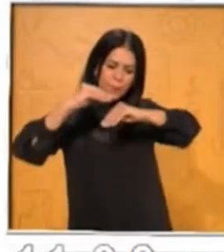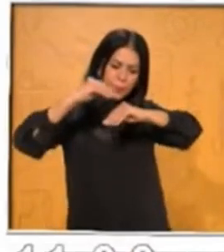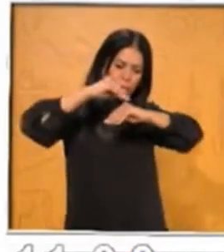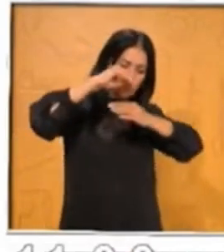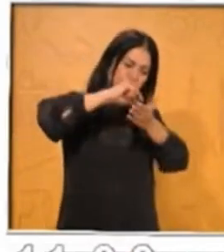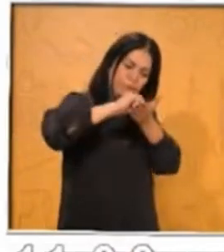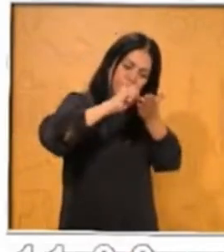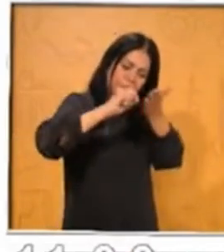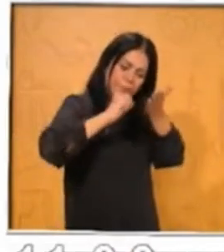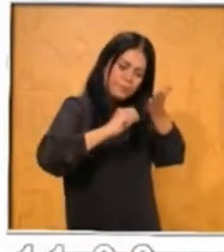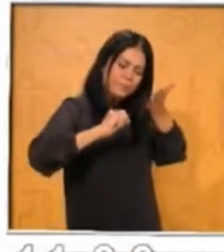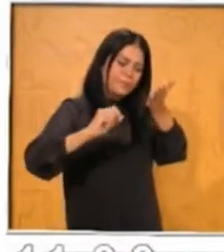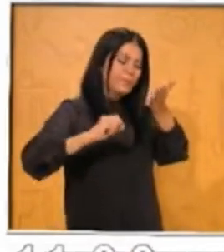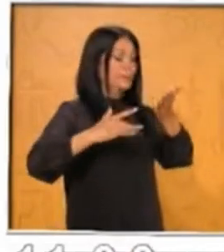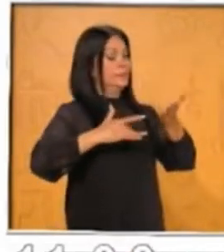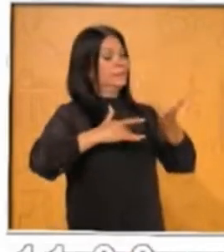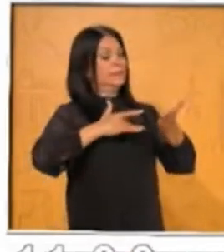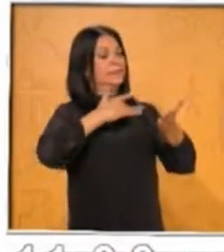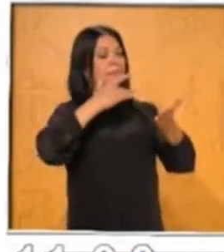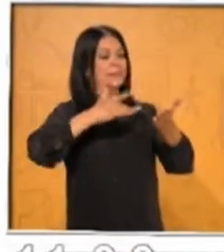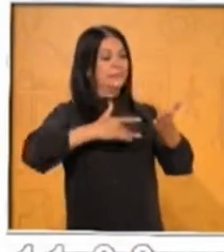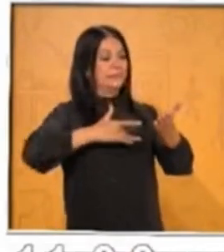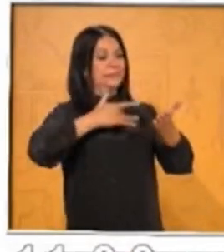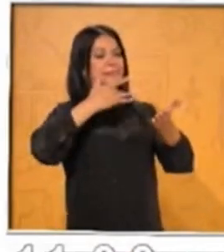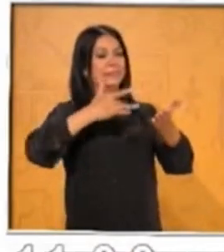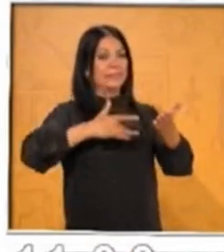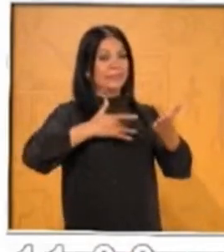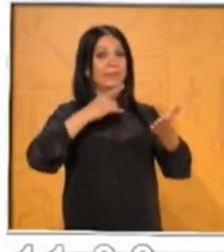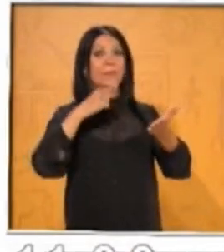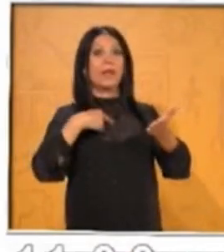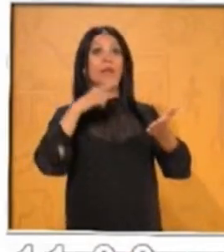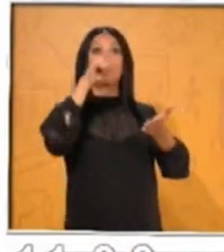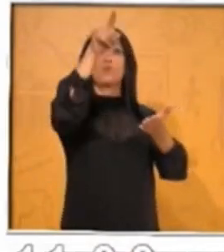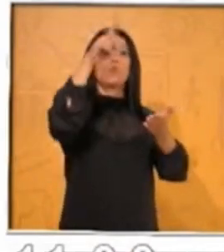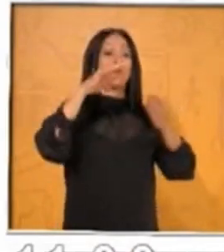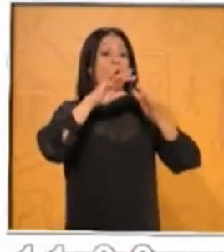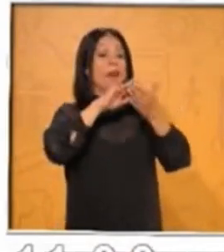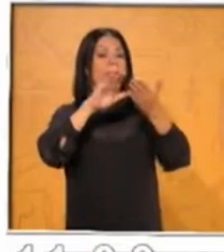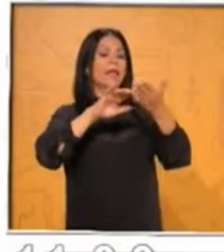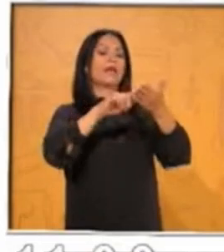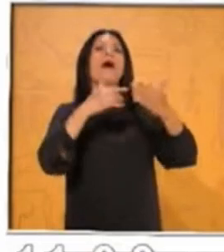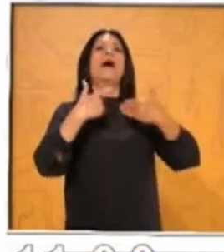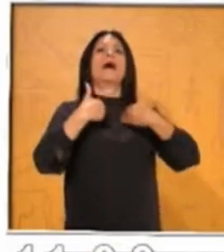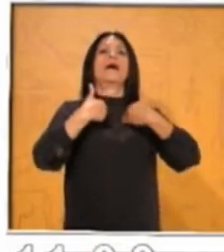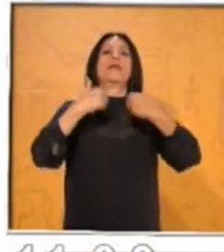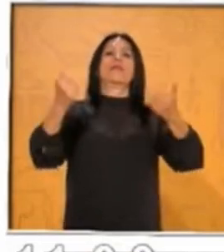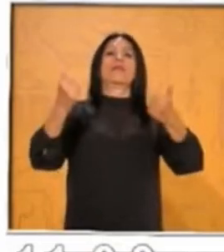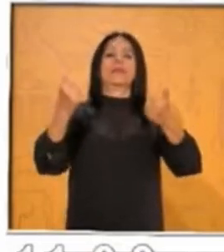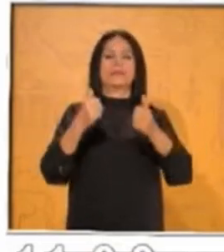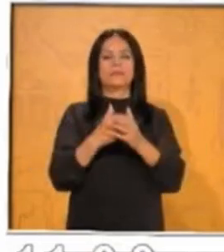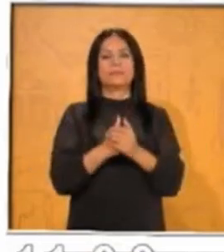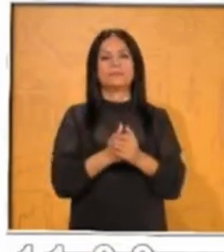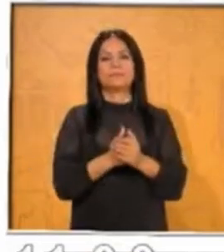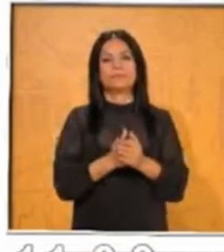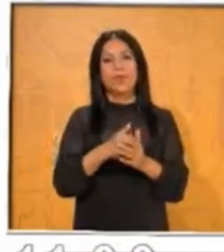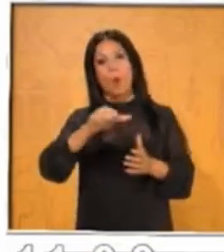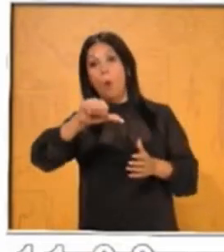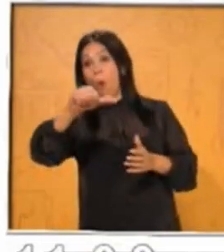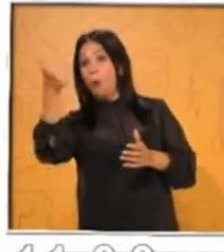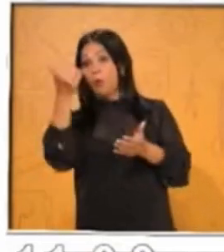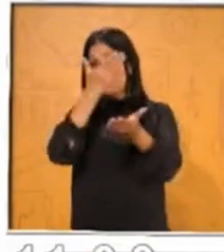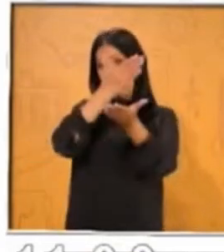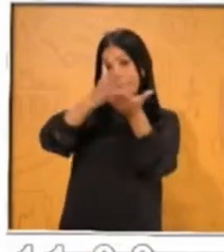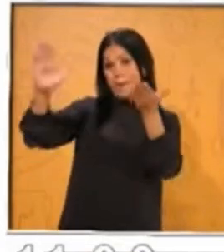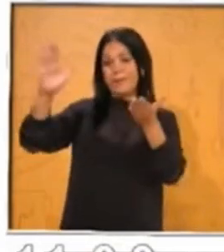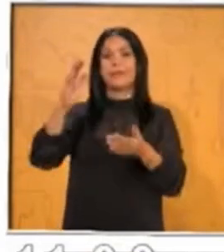cargados de emoción para transmitir a la persona que lo lee lo que quiere decir. La fábula, pon mucha atención en